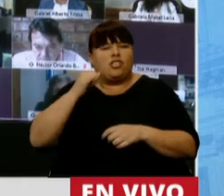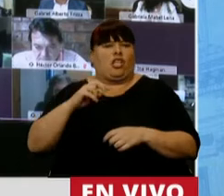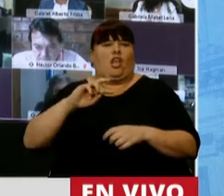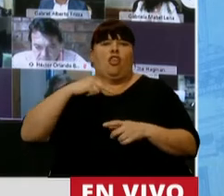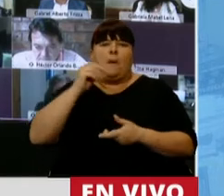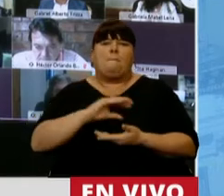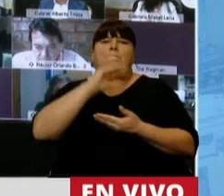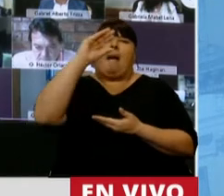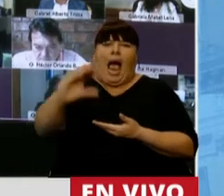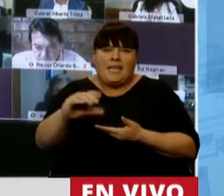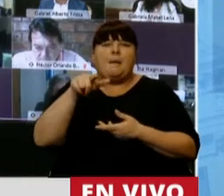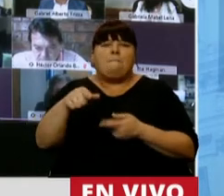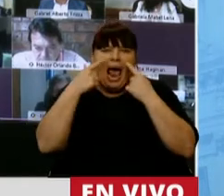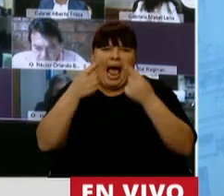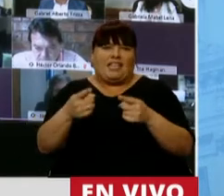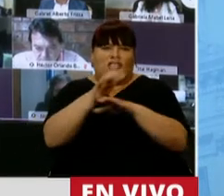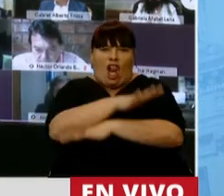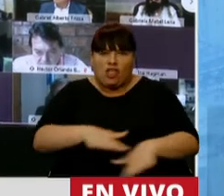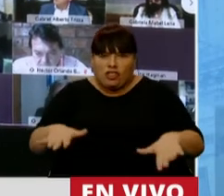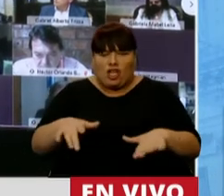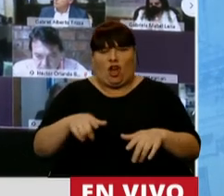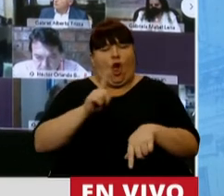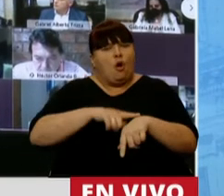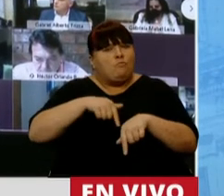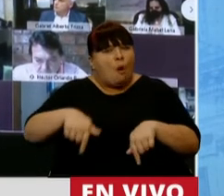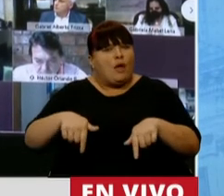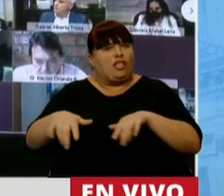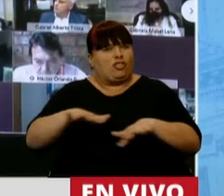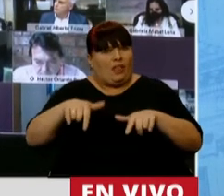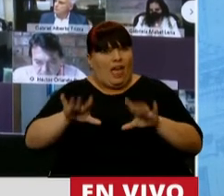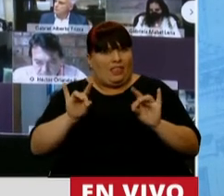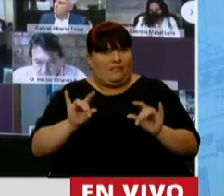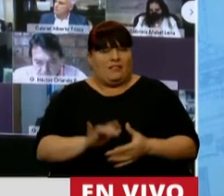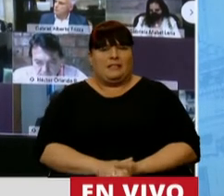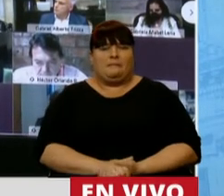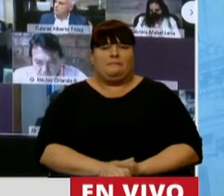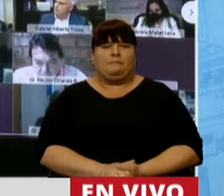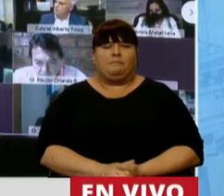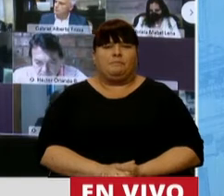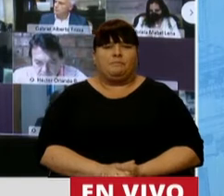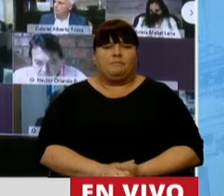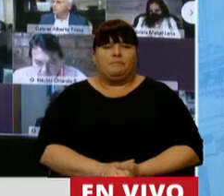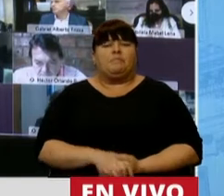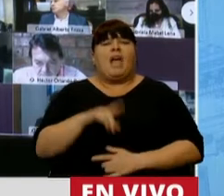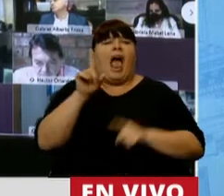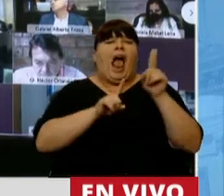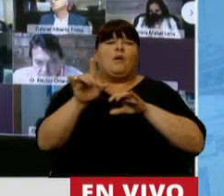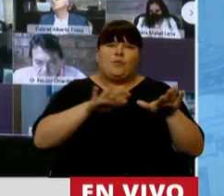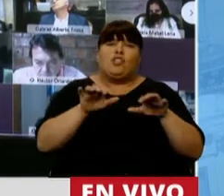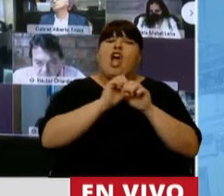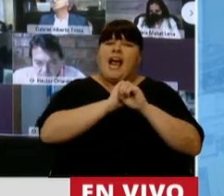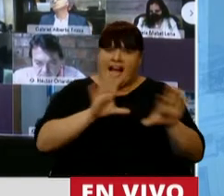las partidas presupuestarias para atender a la niñez en un momento como el que estamos atravesando. Hay situaciones